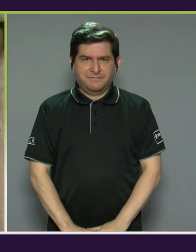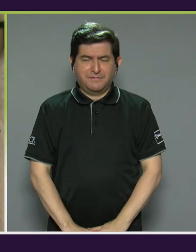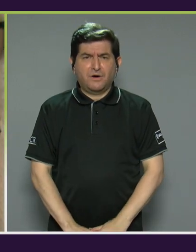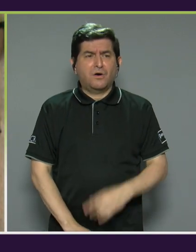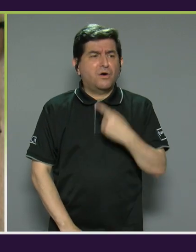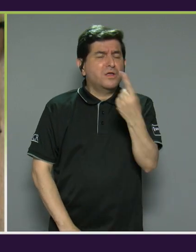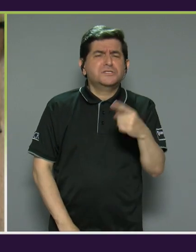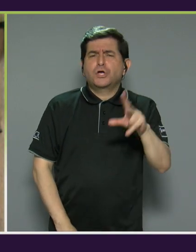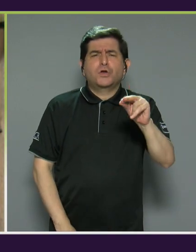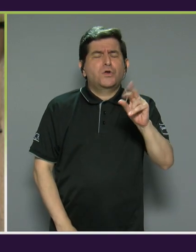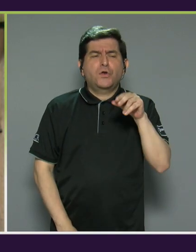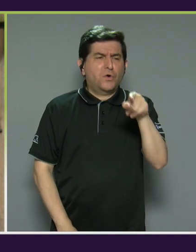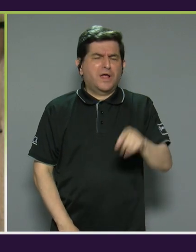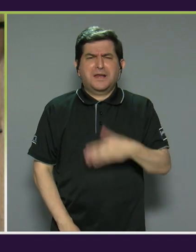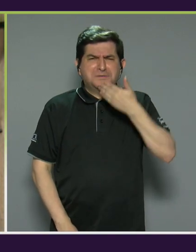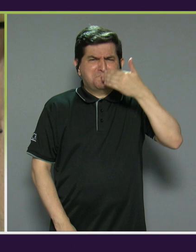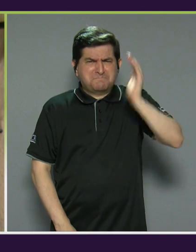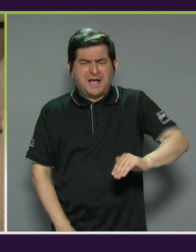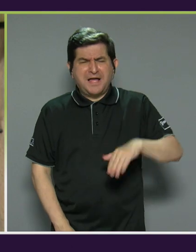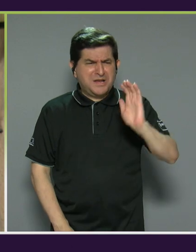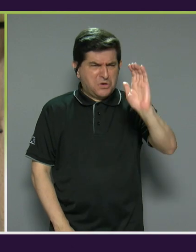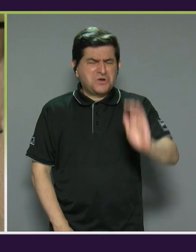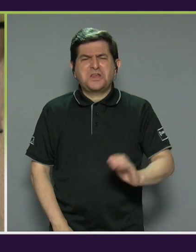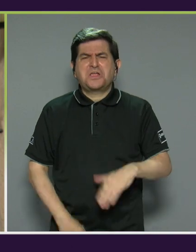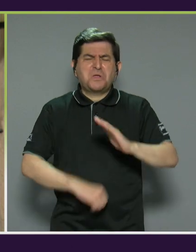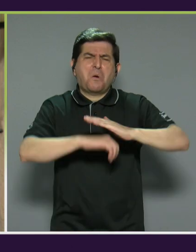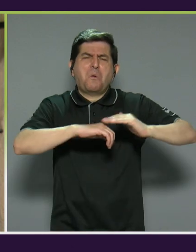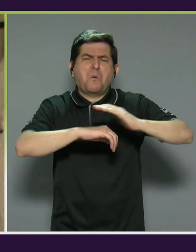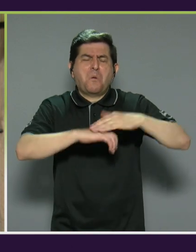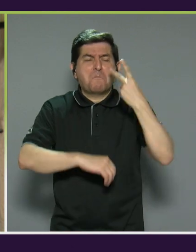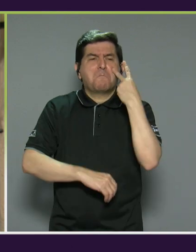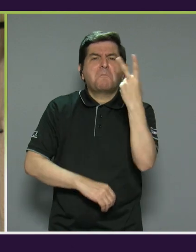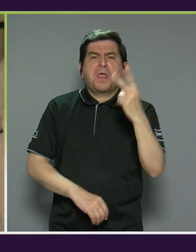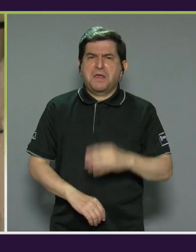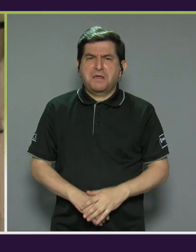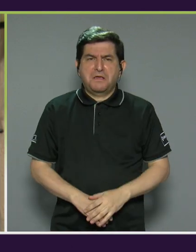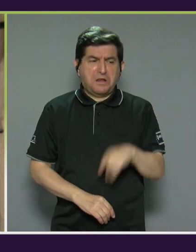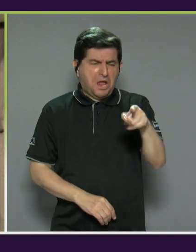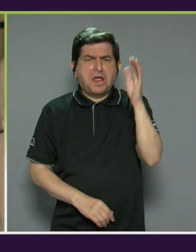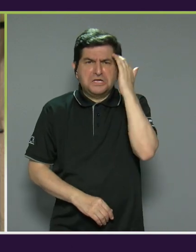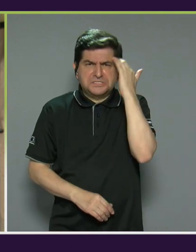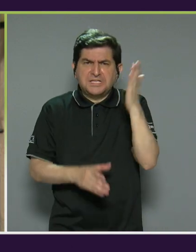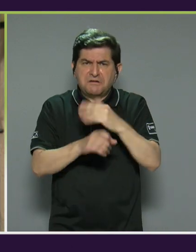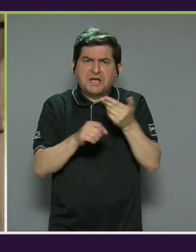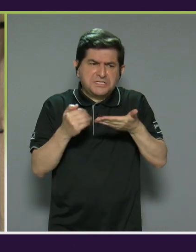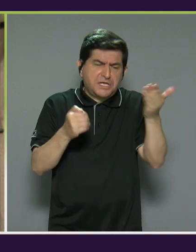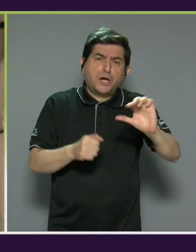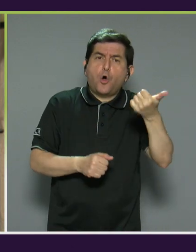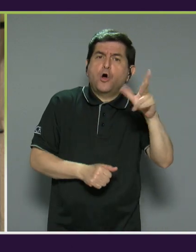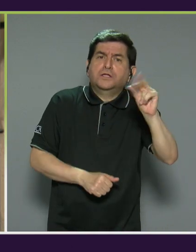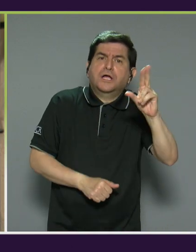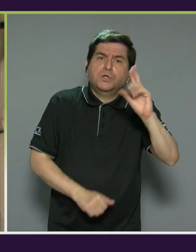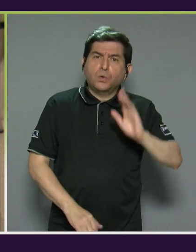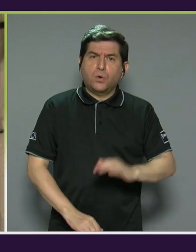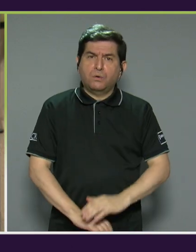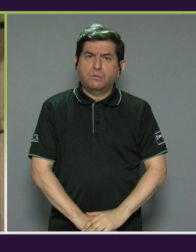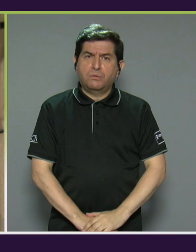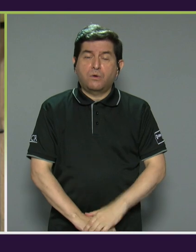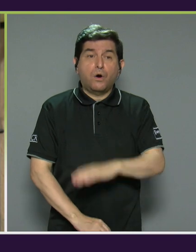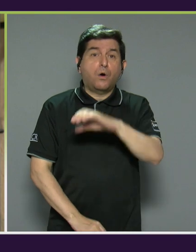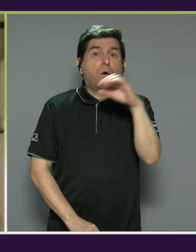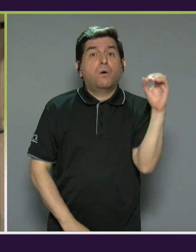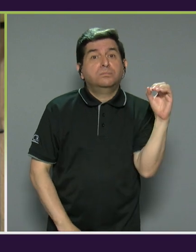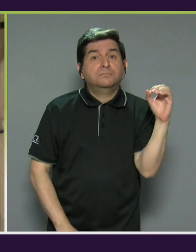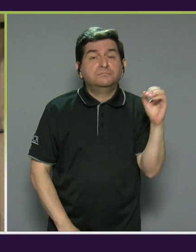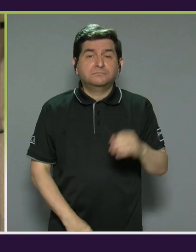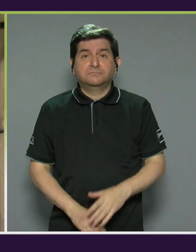digan, no, mire, es que lo que es un malcriado, hacemos cosas, un chiñado, porque vea, vea, sí sabe hacer unas cosas, pero otras no, ¿verdad? O también